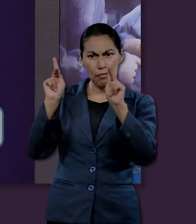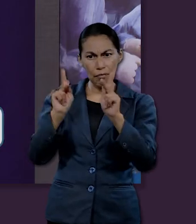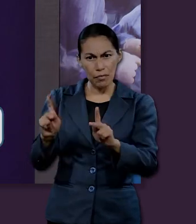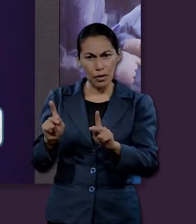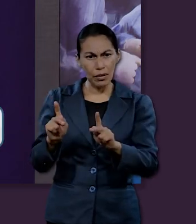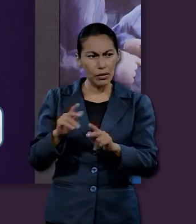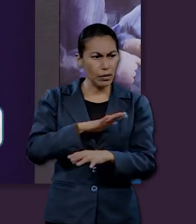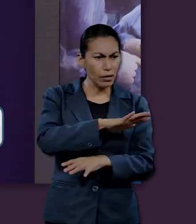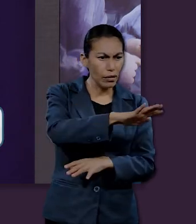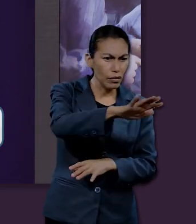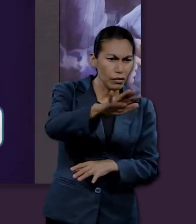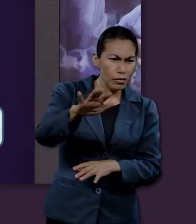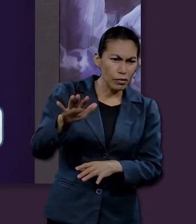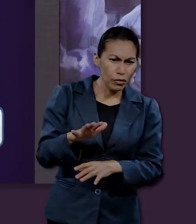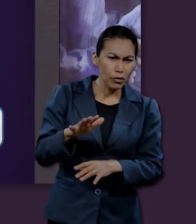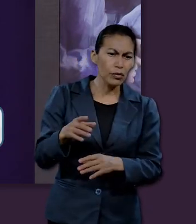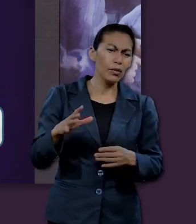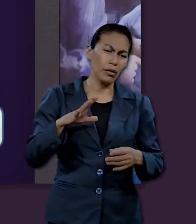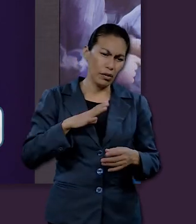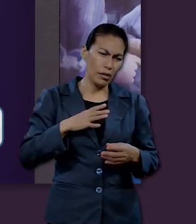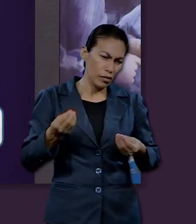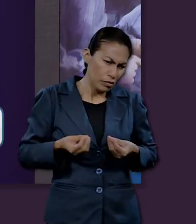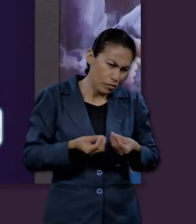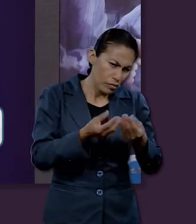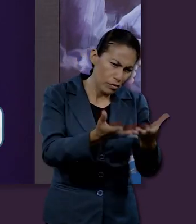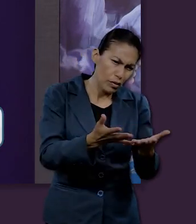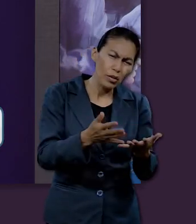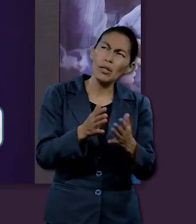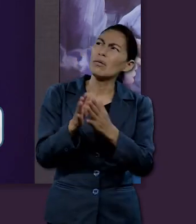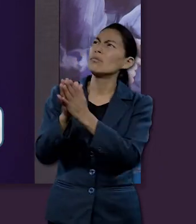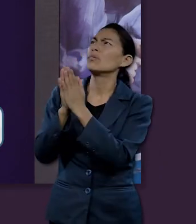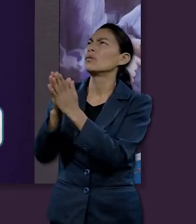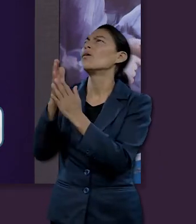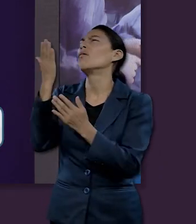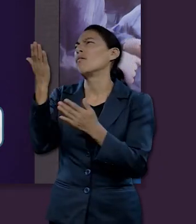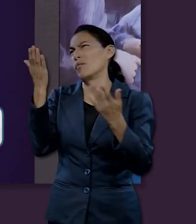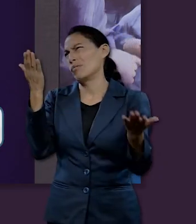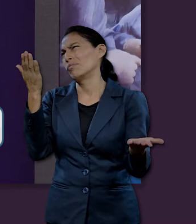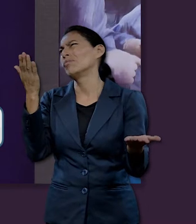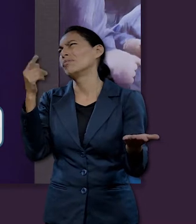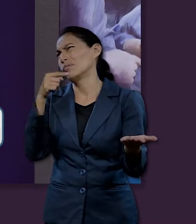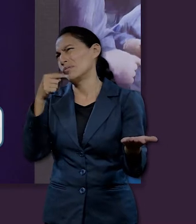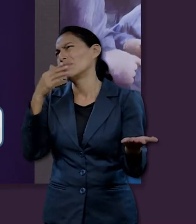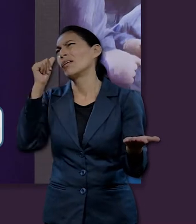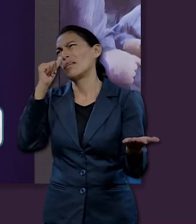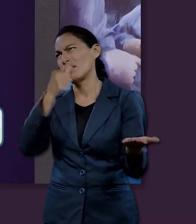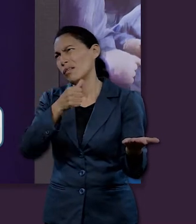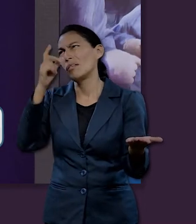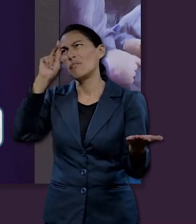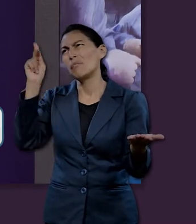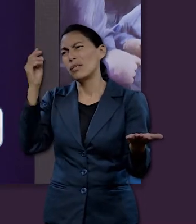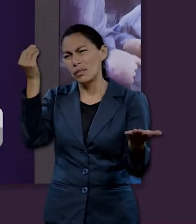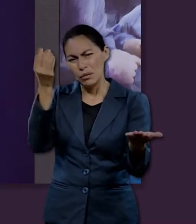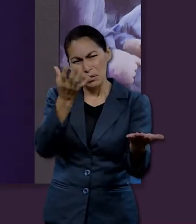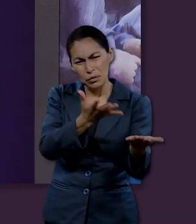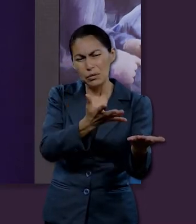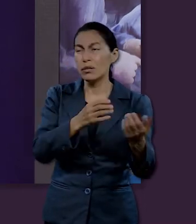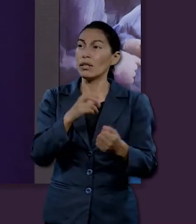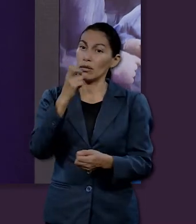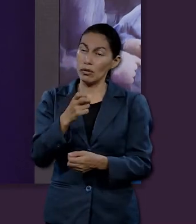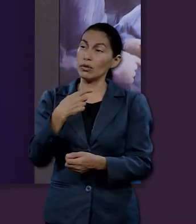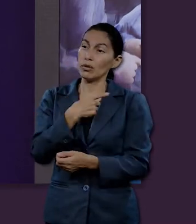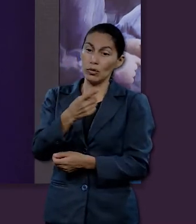a que lean conmigo. Procurad la paz de la ciudad a la cual os hice transportar y rogad por ella, Jehová,